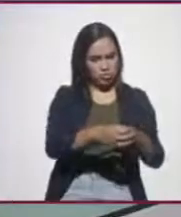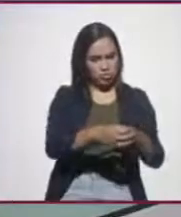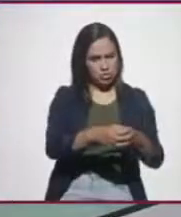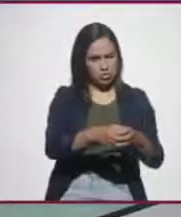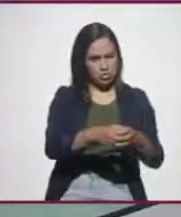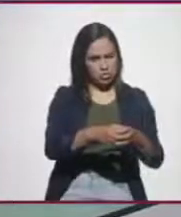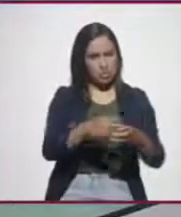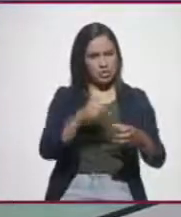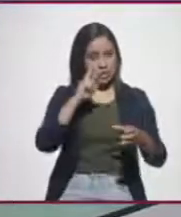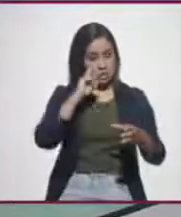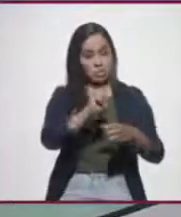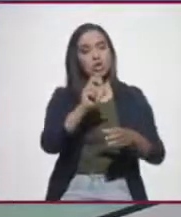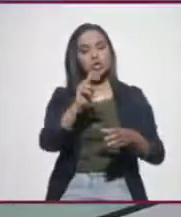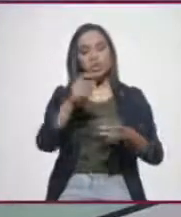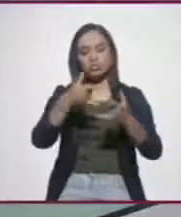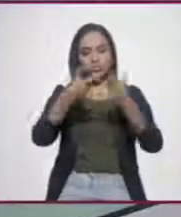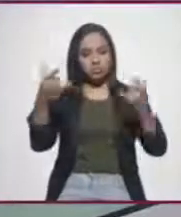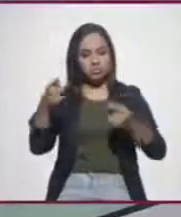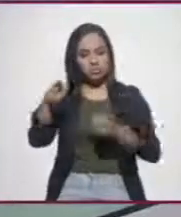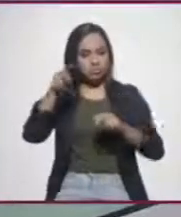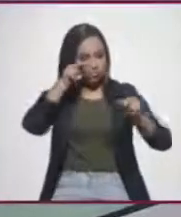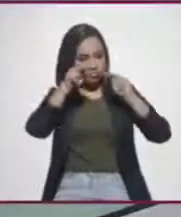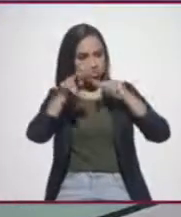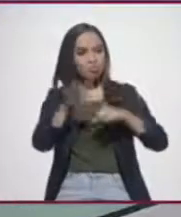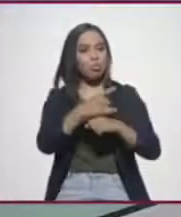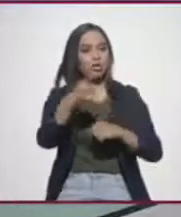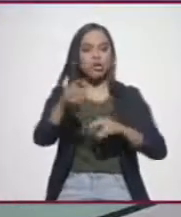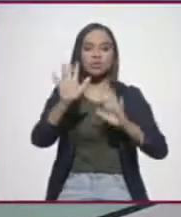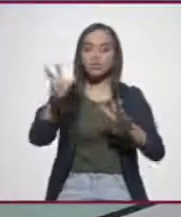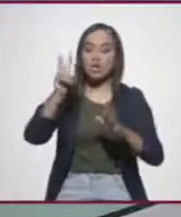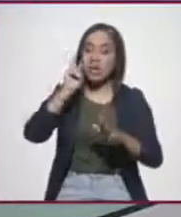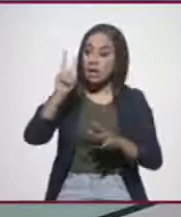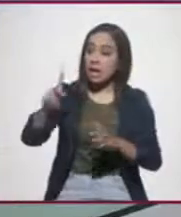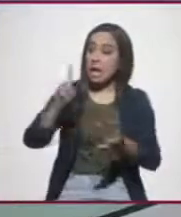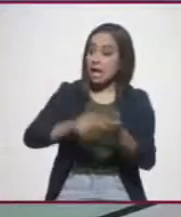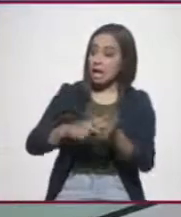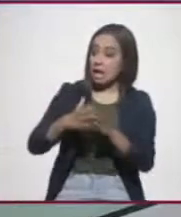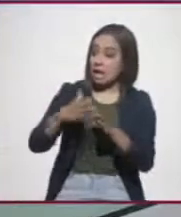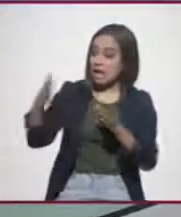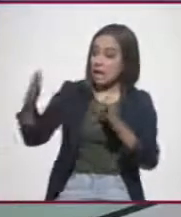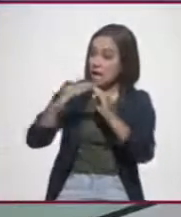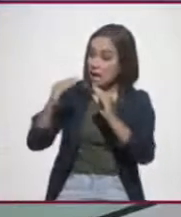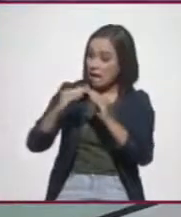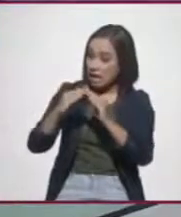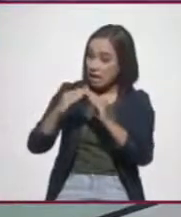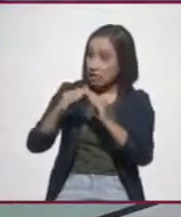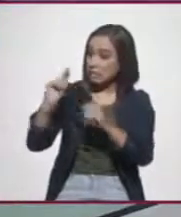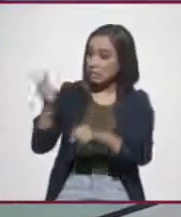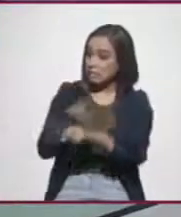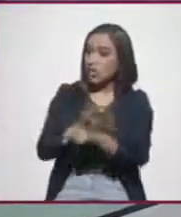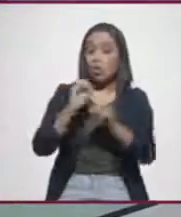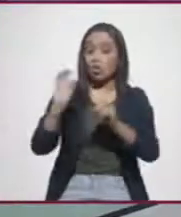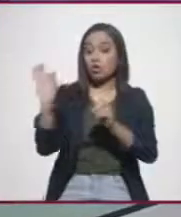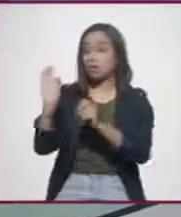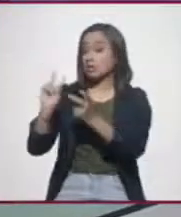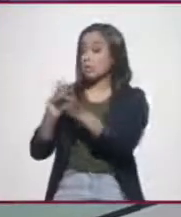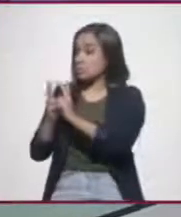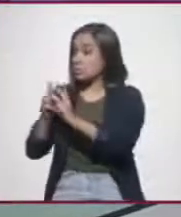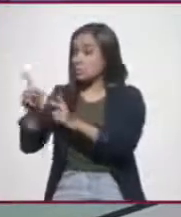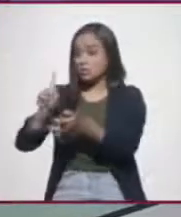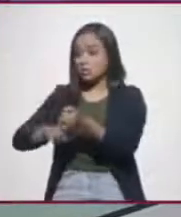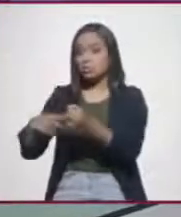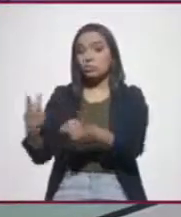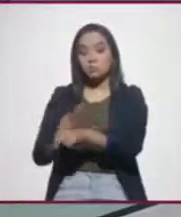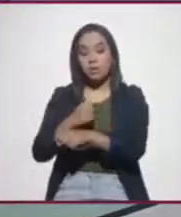ser percepción es un testimonial. Claro. tú sí sabes si al lado de tu casa pasó algo, si a tu vecino le pasó algo, si